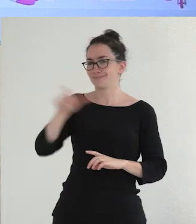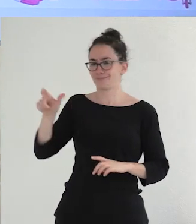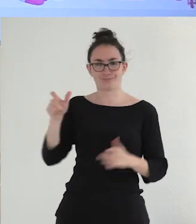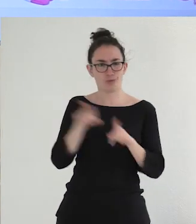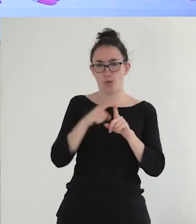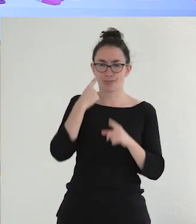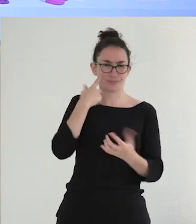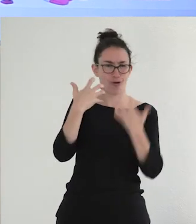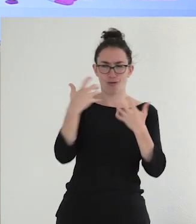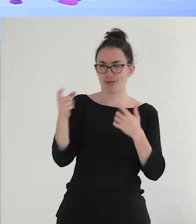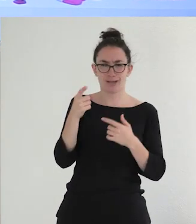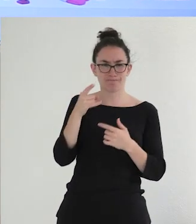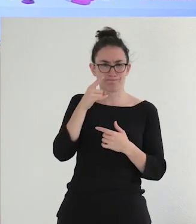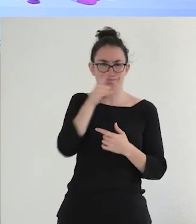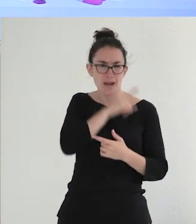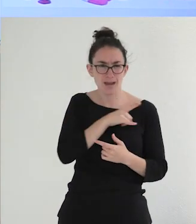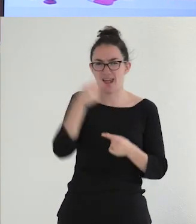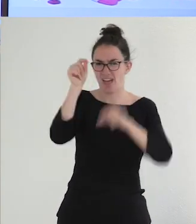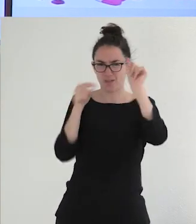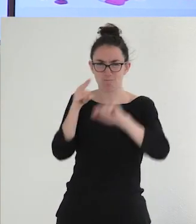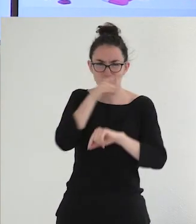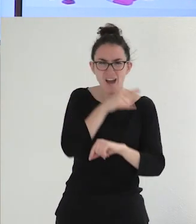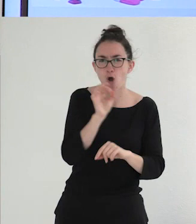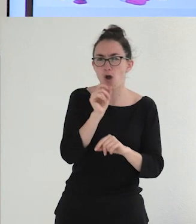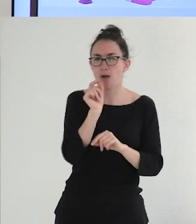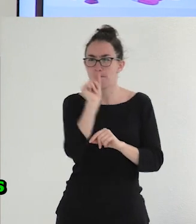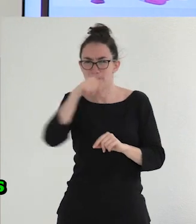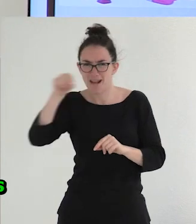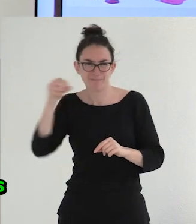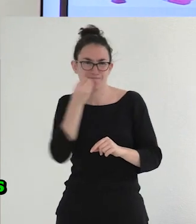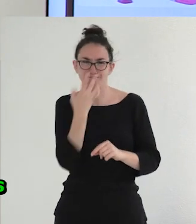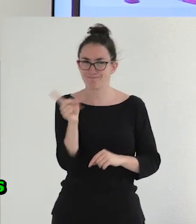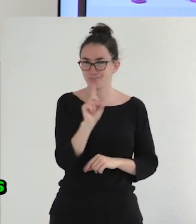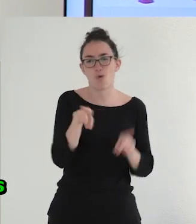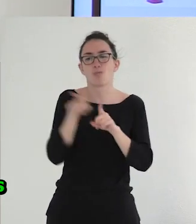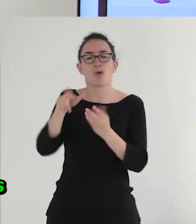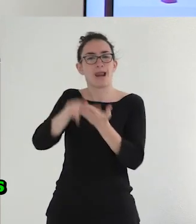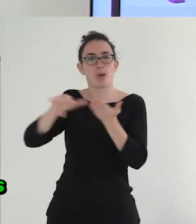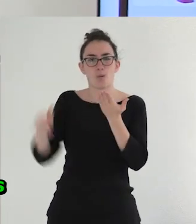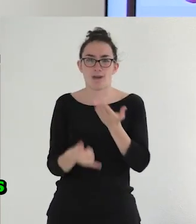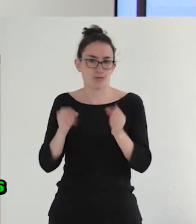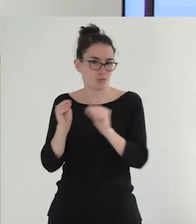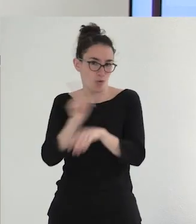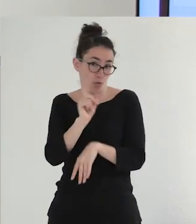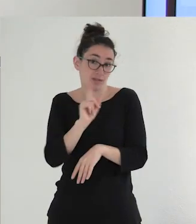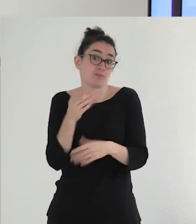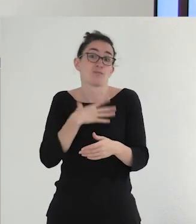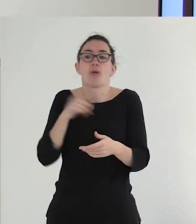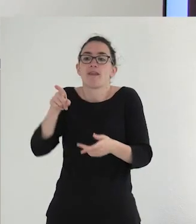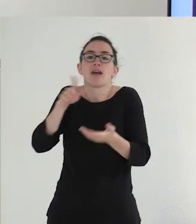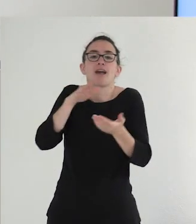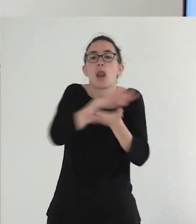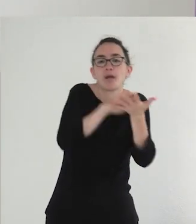saben cómo se escriben, que, bueno, que directamente no utiliza ese tipo de lenguaje porque habla, pues no sé, o no lenguaje así, no sé lo que sea, pero que no